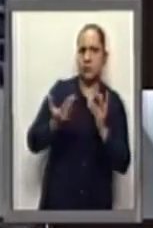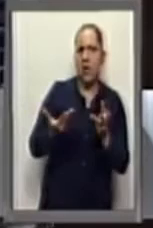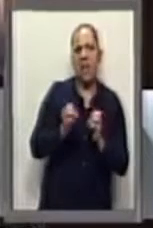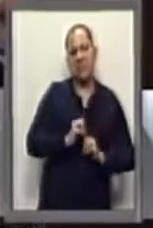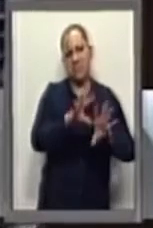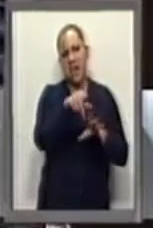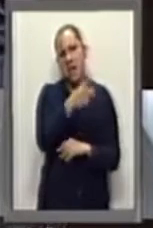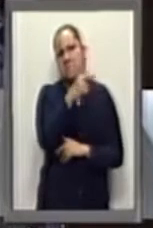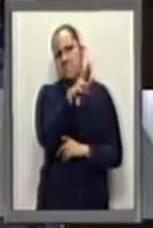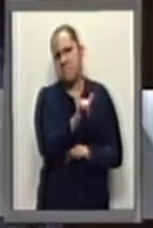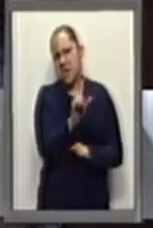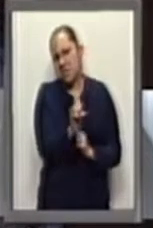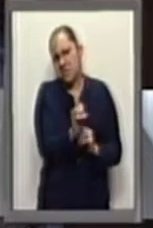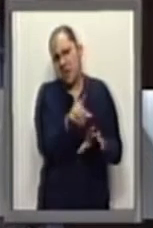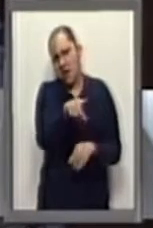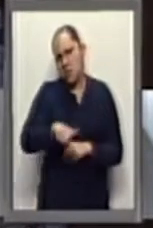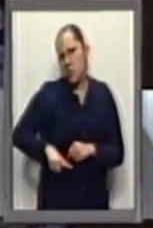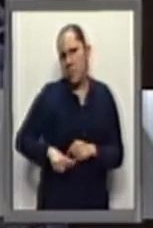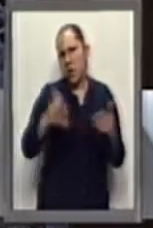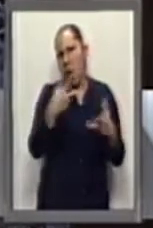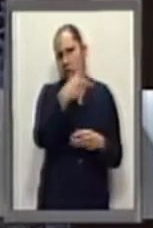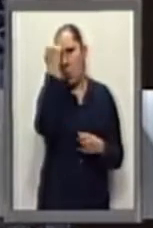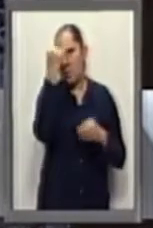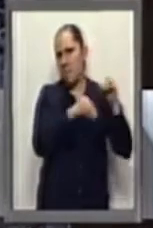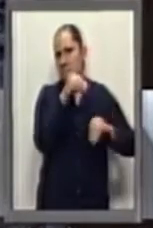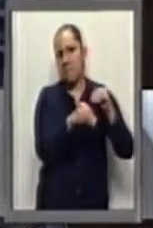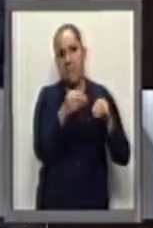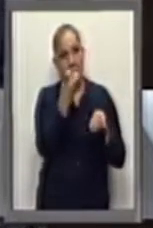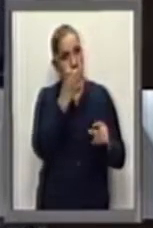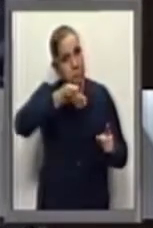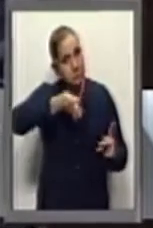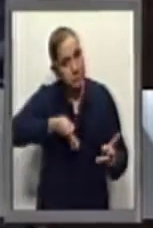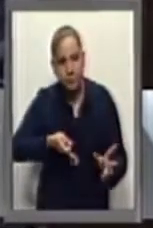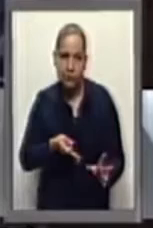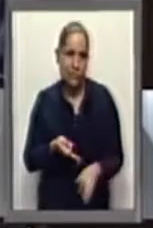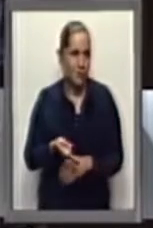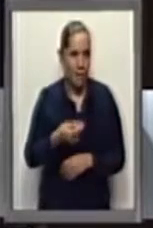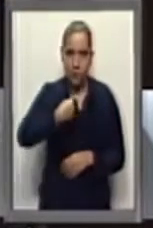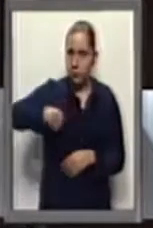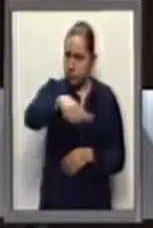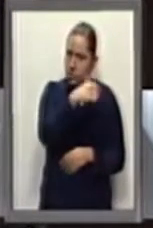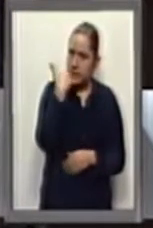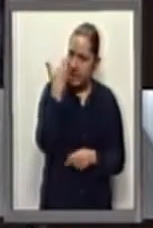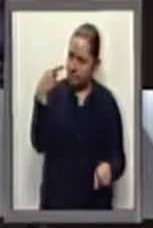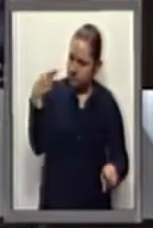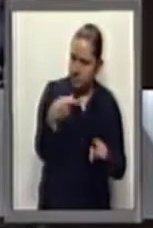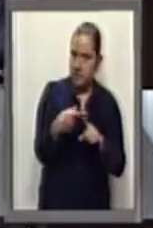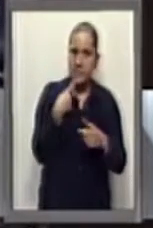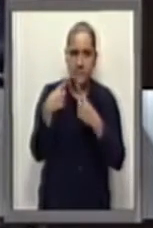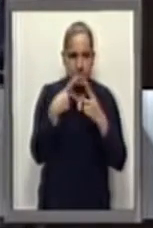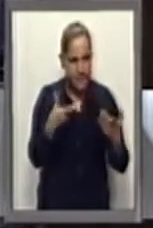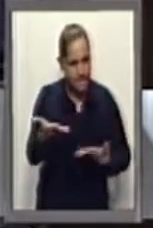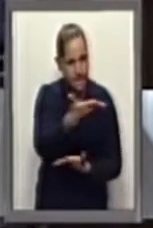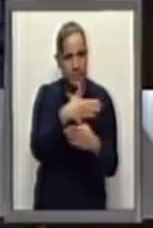Gobierno para que saquen sus términos las propuestas. Nosotros seguiremos dando el debate. La discusión de la miscelánea